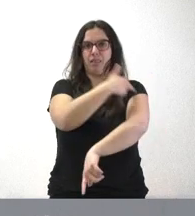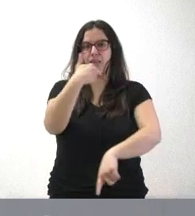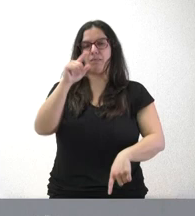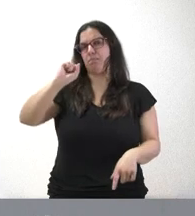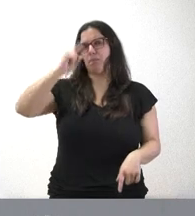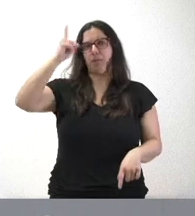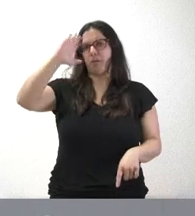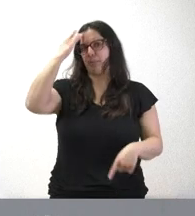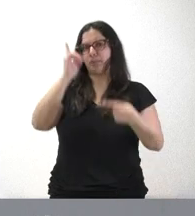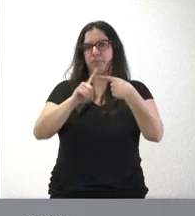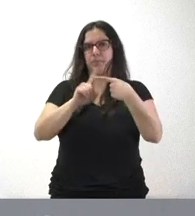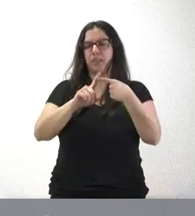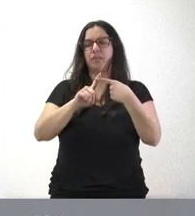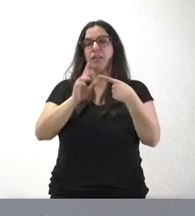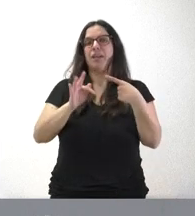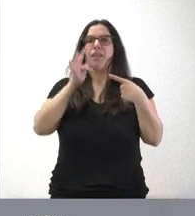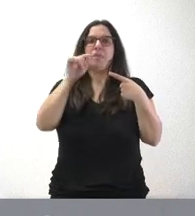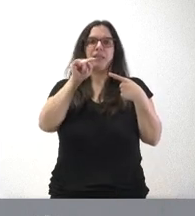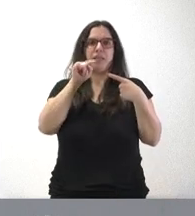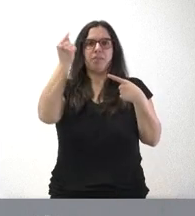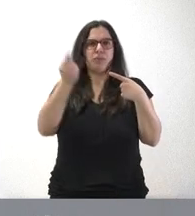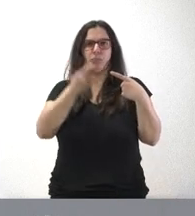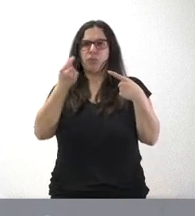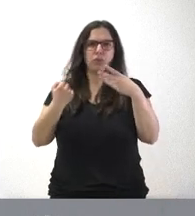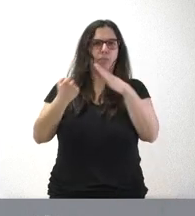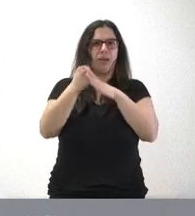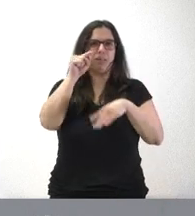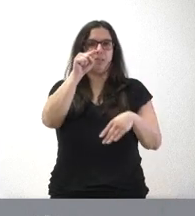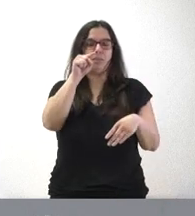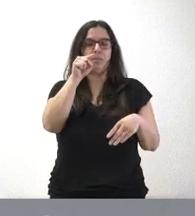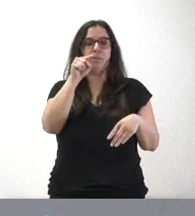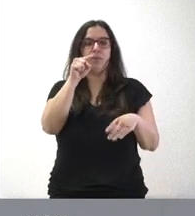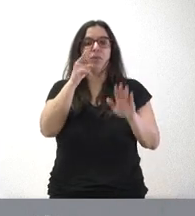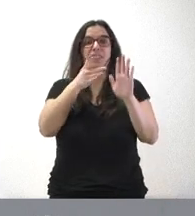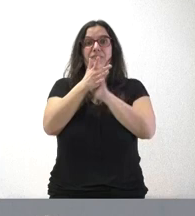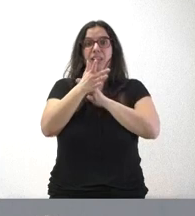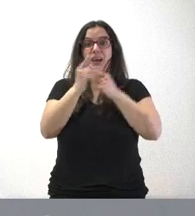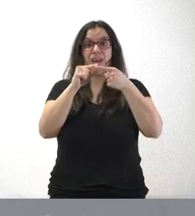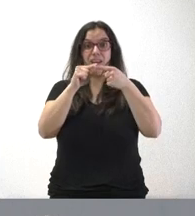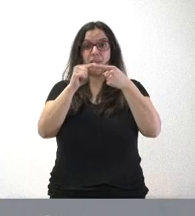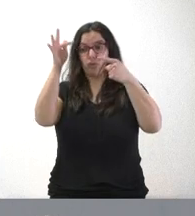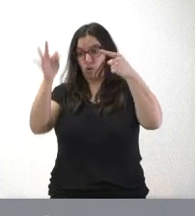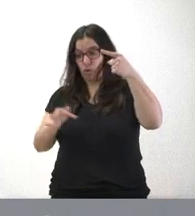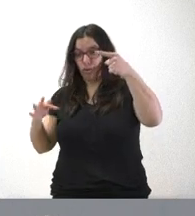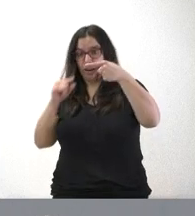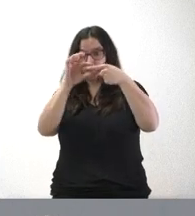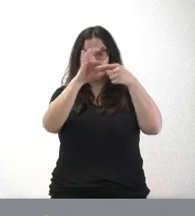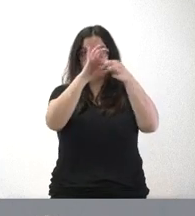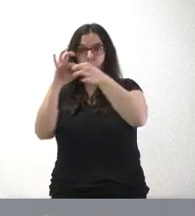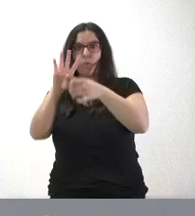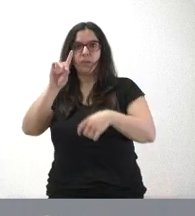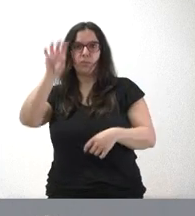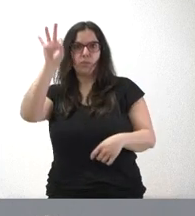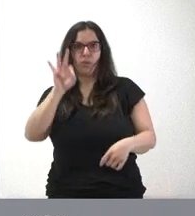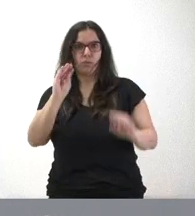consejería y es la consejería, además, que tiene más volumen del presupuesto. Representa por sí y la más del 41% de todos los fondos de las consejerías.